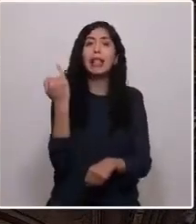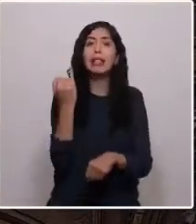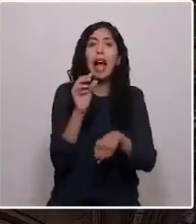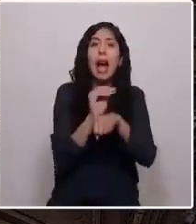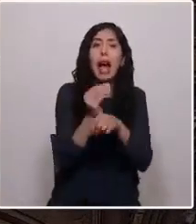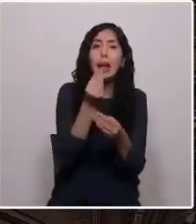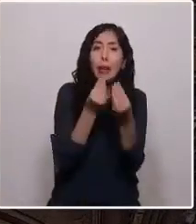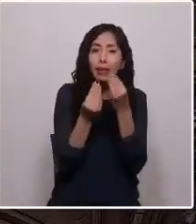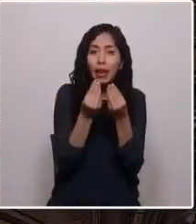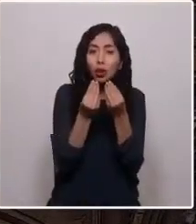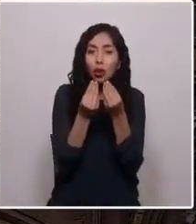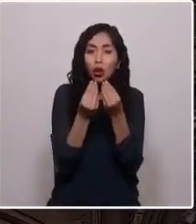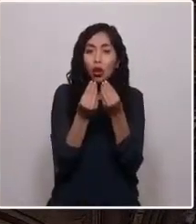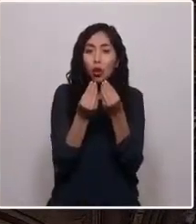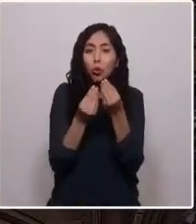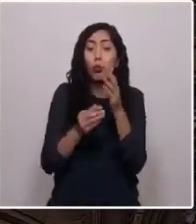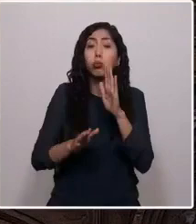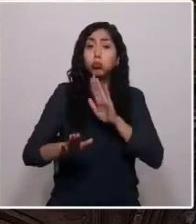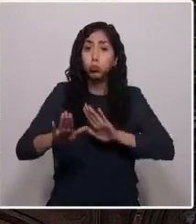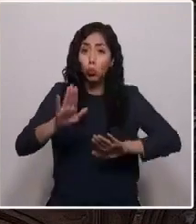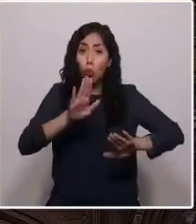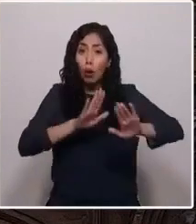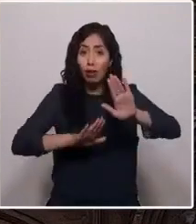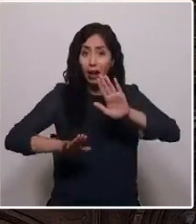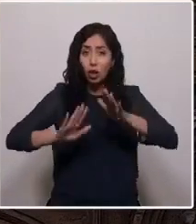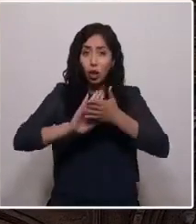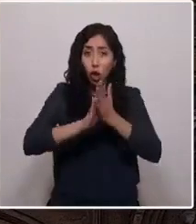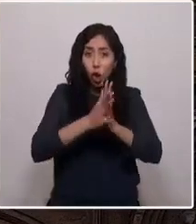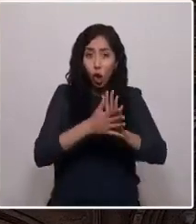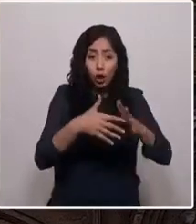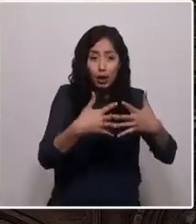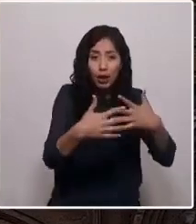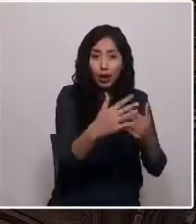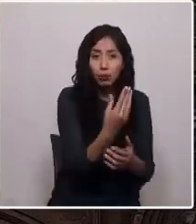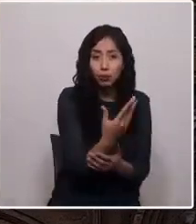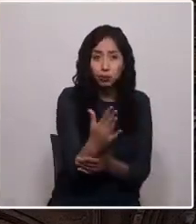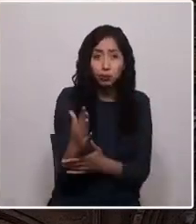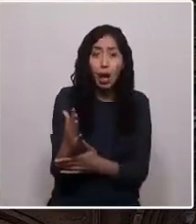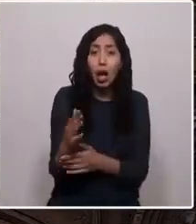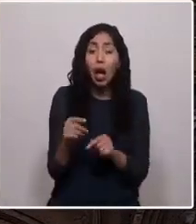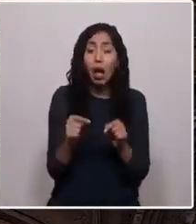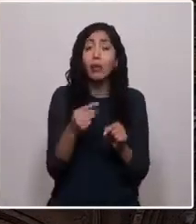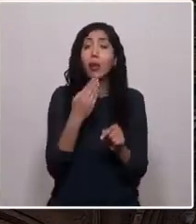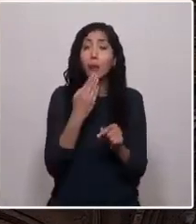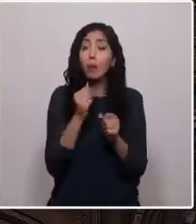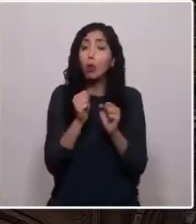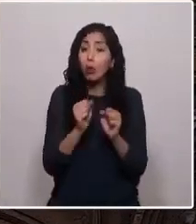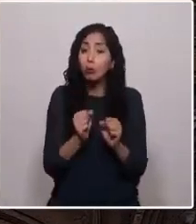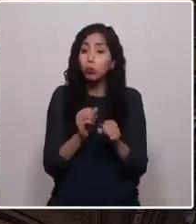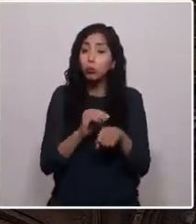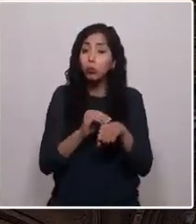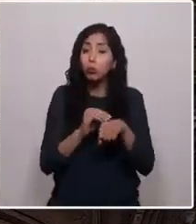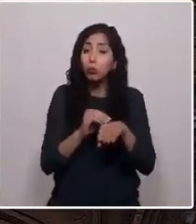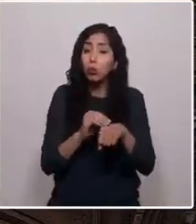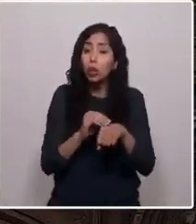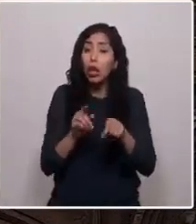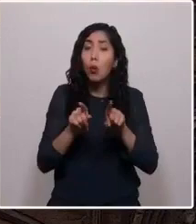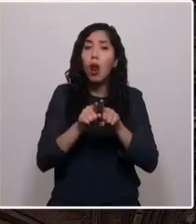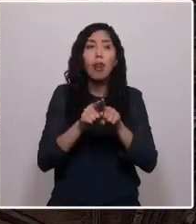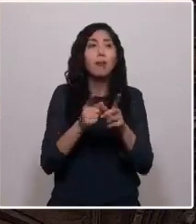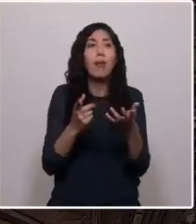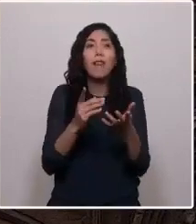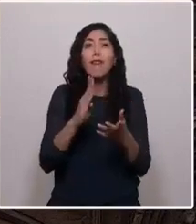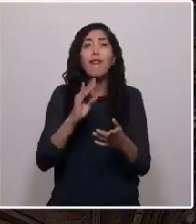relacionada con el cuidado y el manejo sustentable de los recursos pesqueros. También podemos señalar que se podrían llamar bienes de la naturaleza.